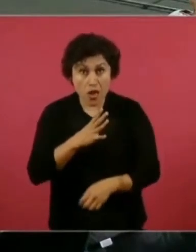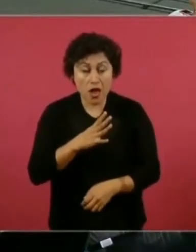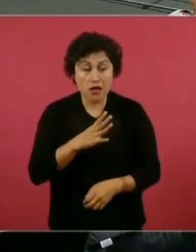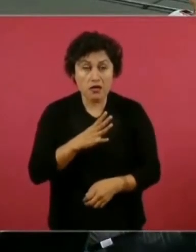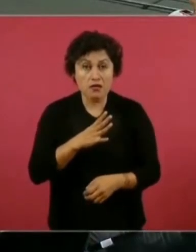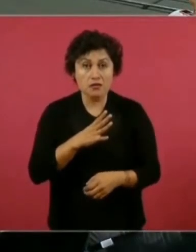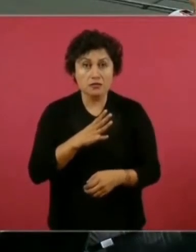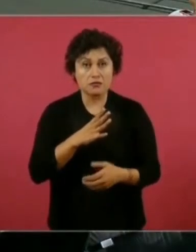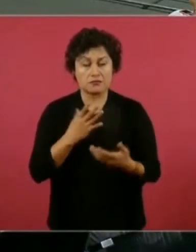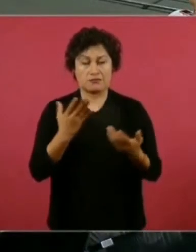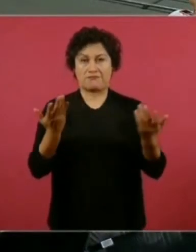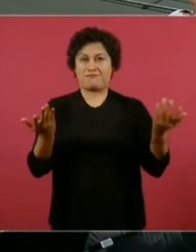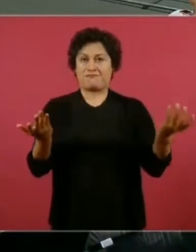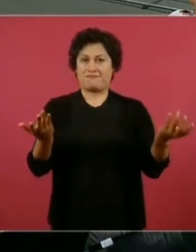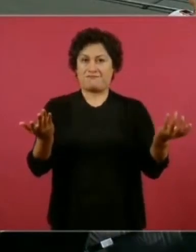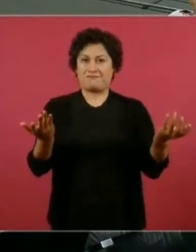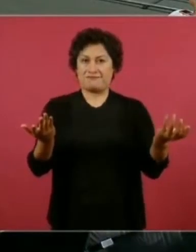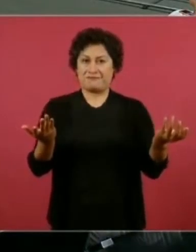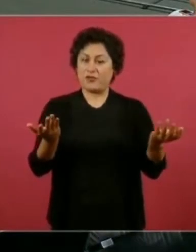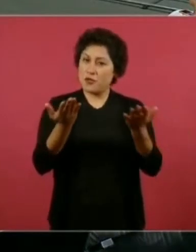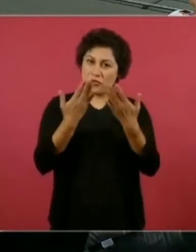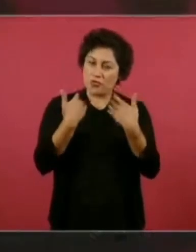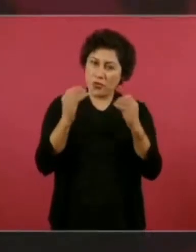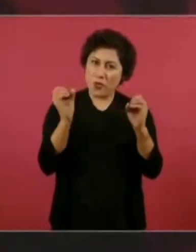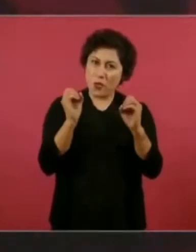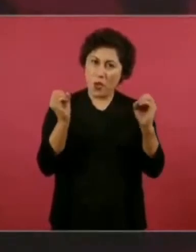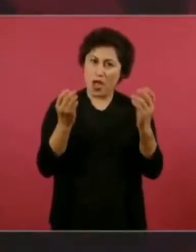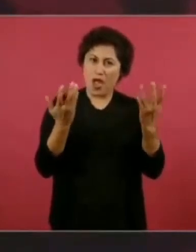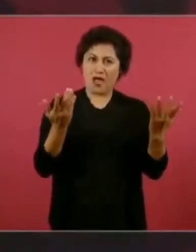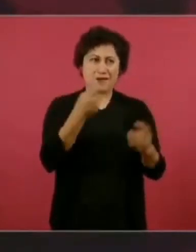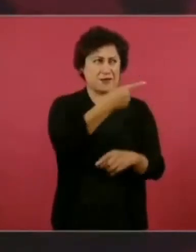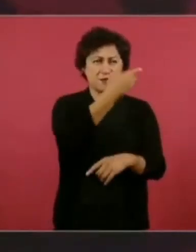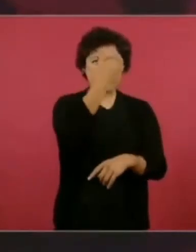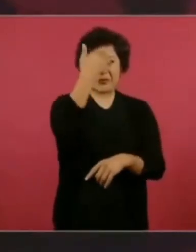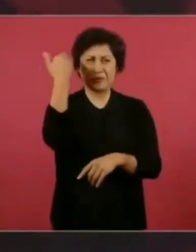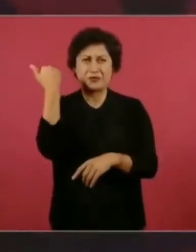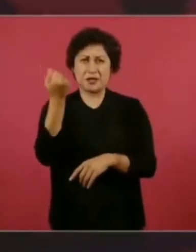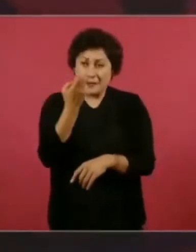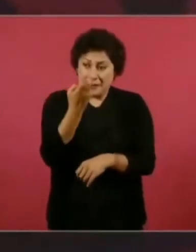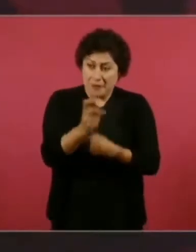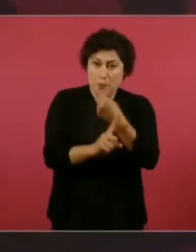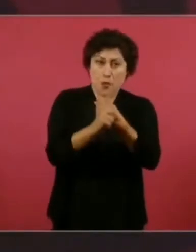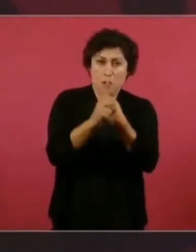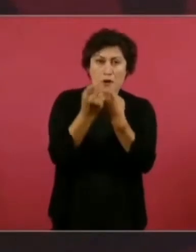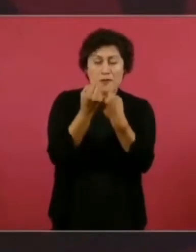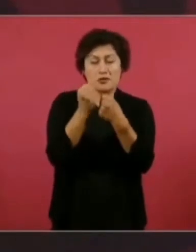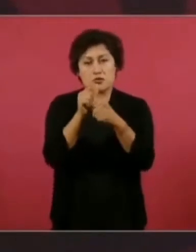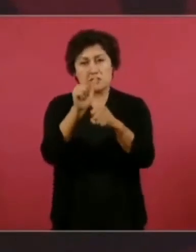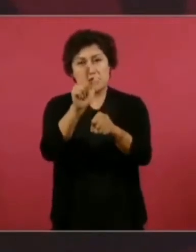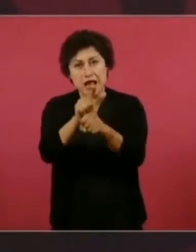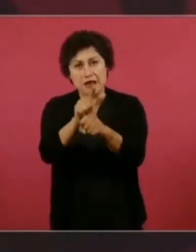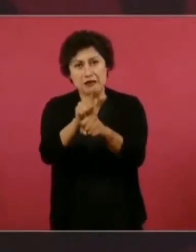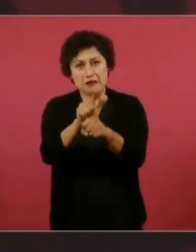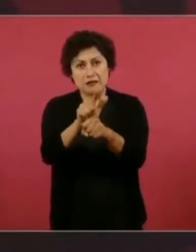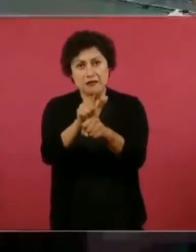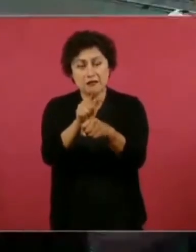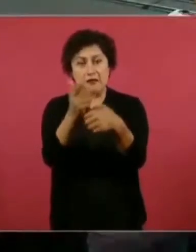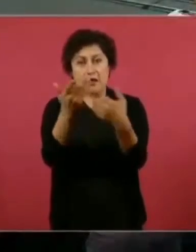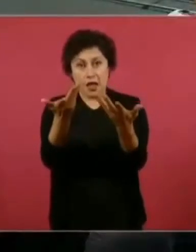¿Qué no está fallando algo en